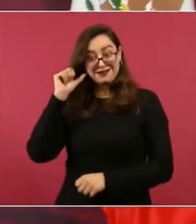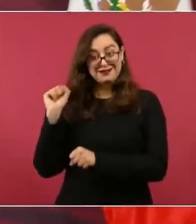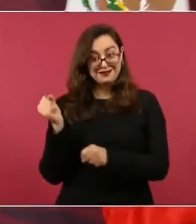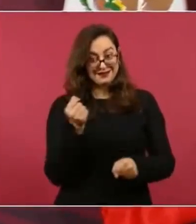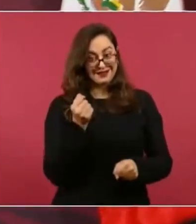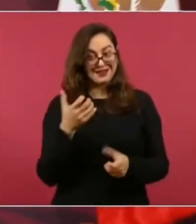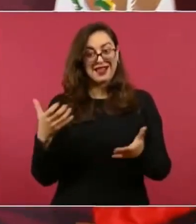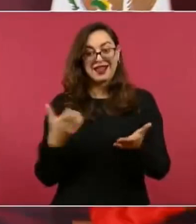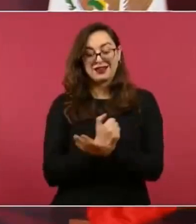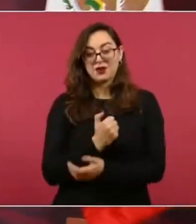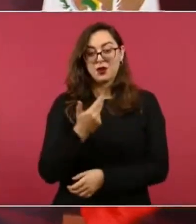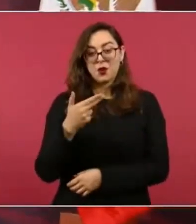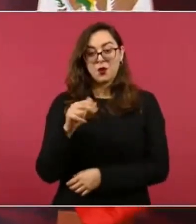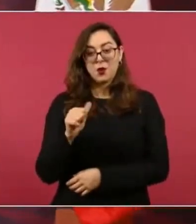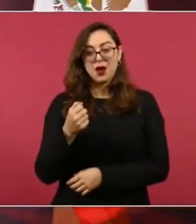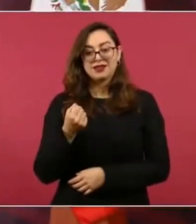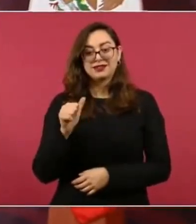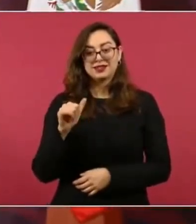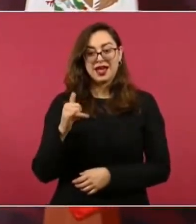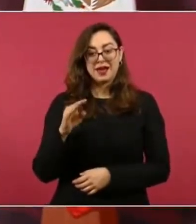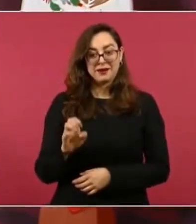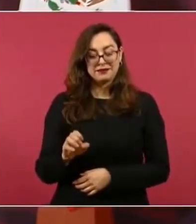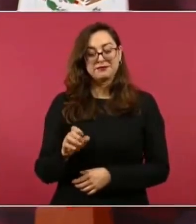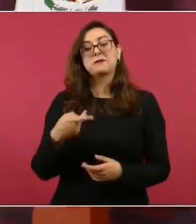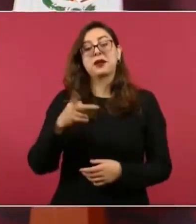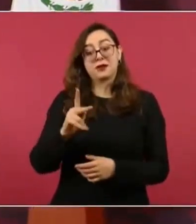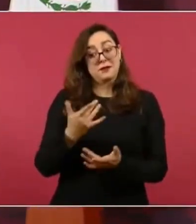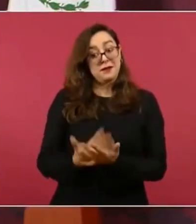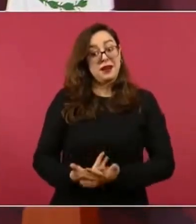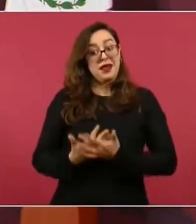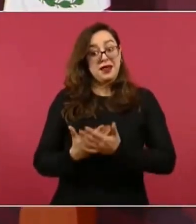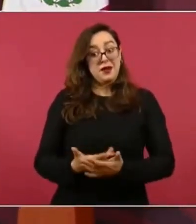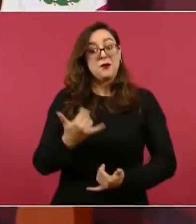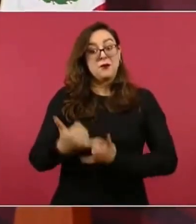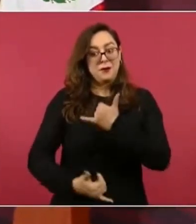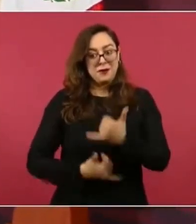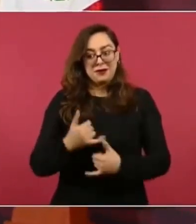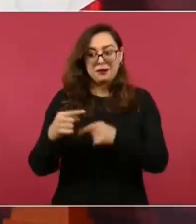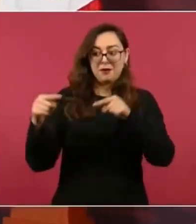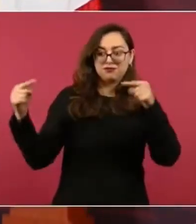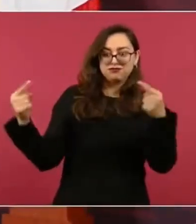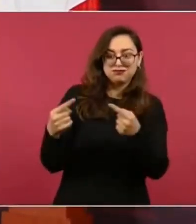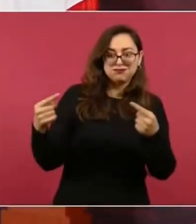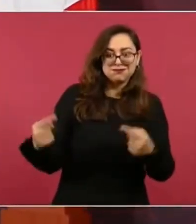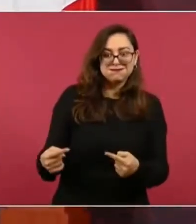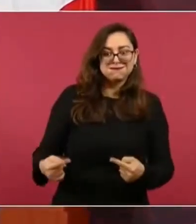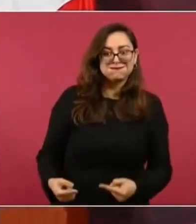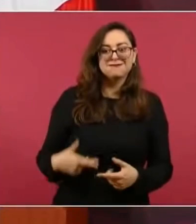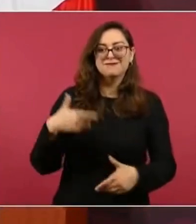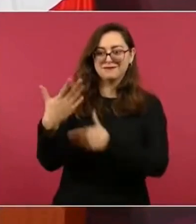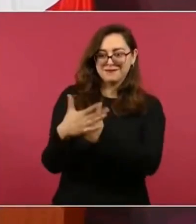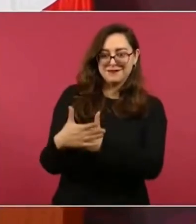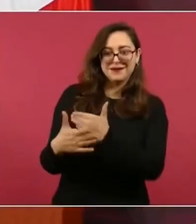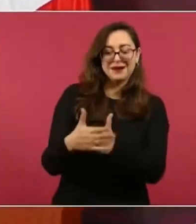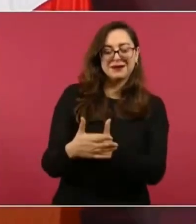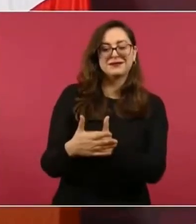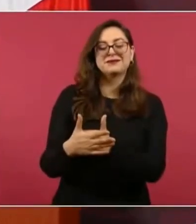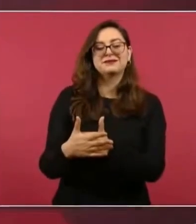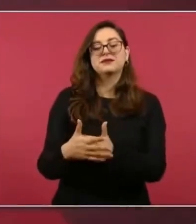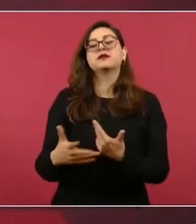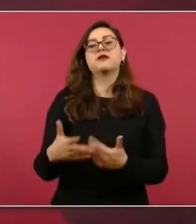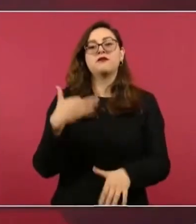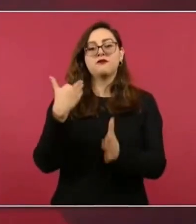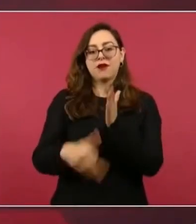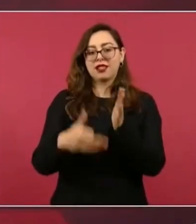Esto no se acaba hasta que se acaba. Entonces, van a jugar dos